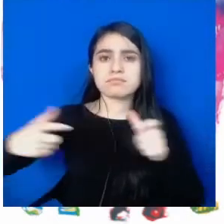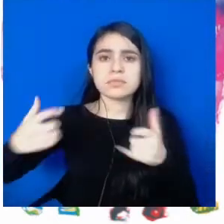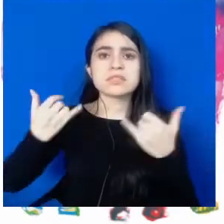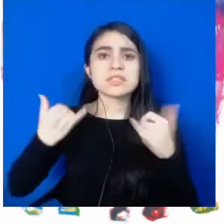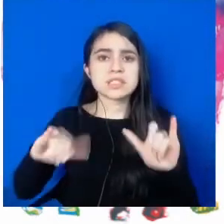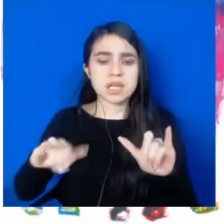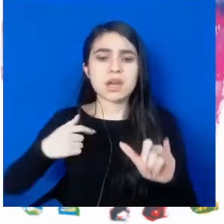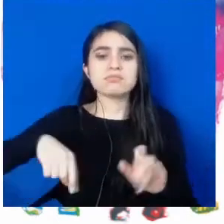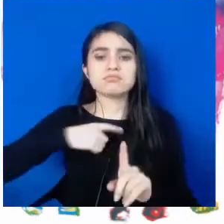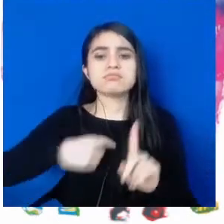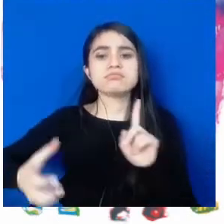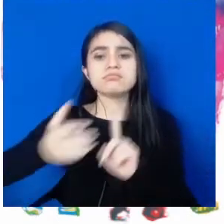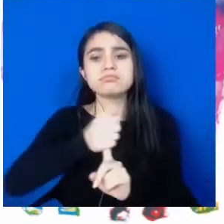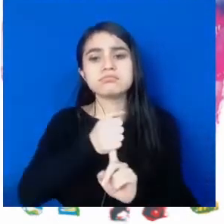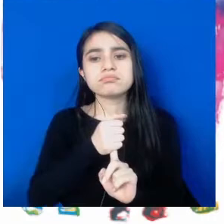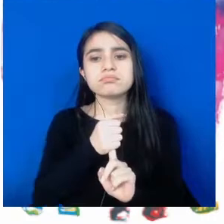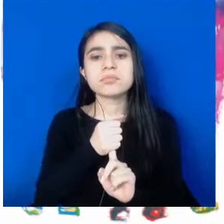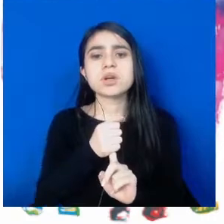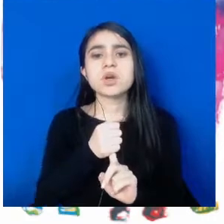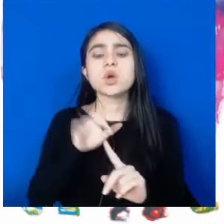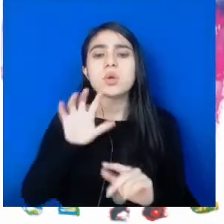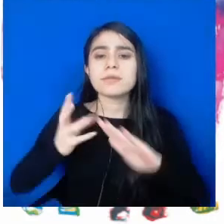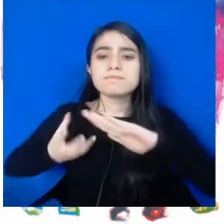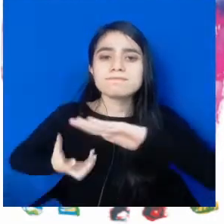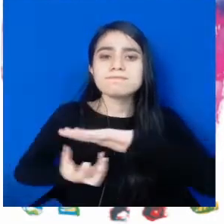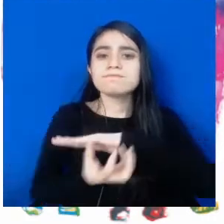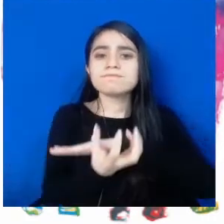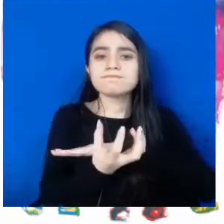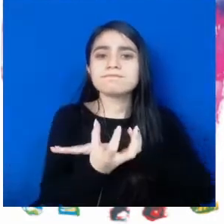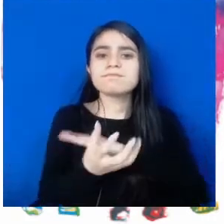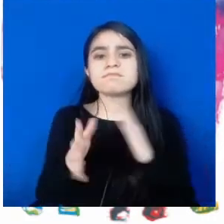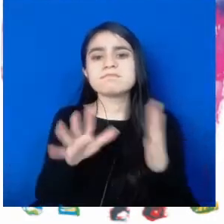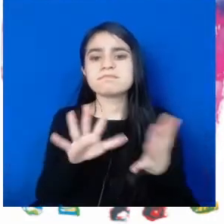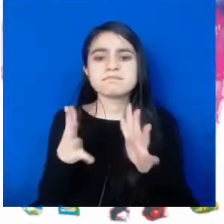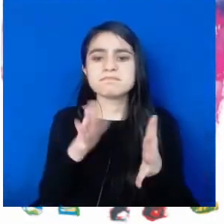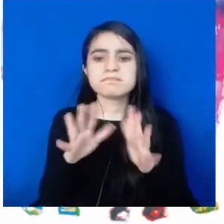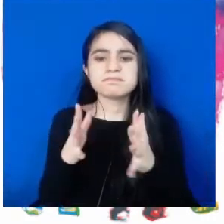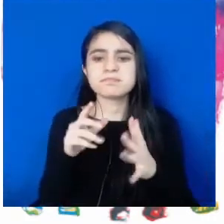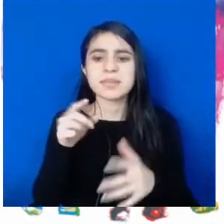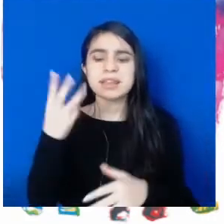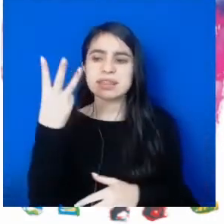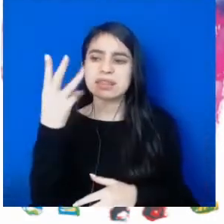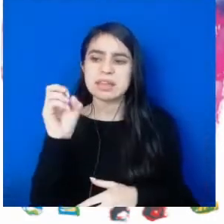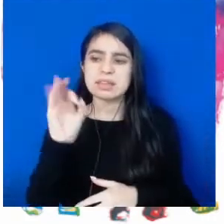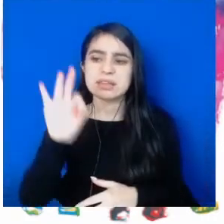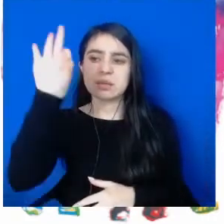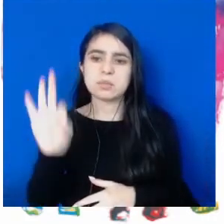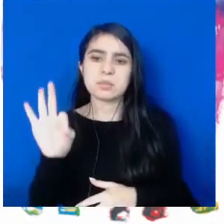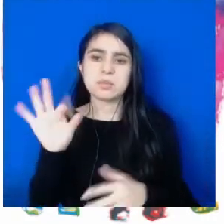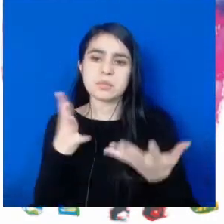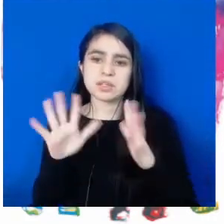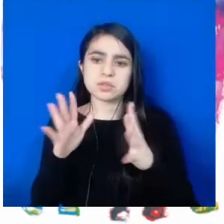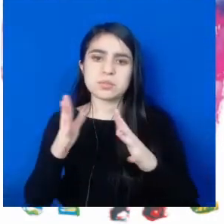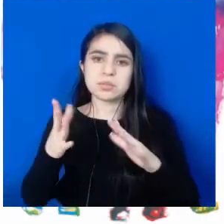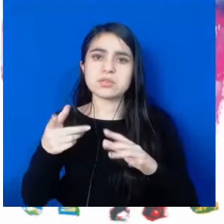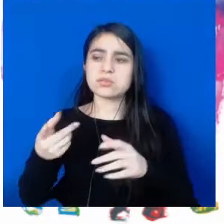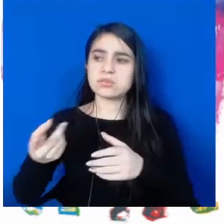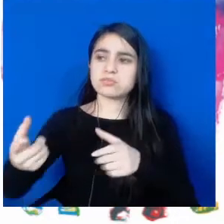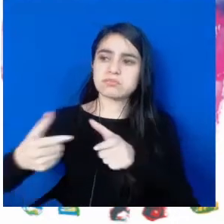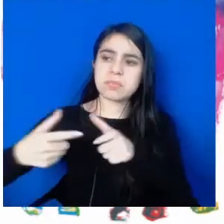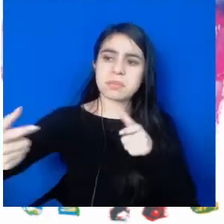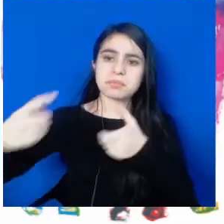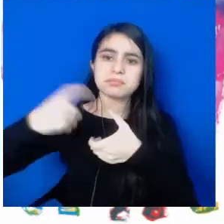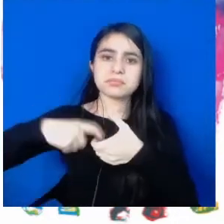una cobertura de aproximadamente el 30% adicional a